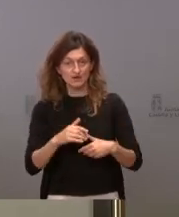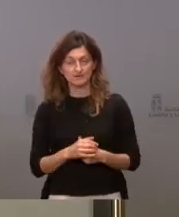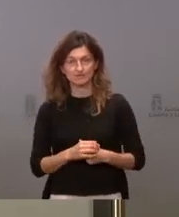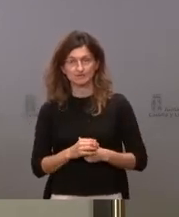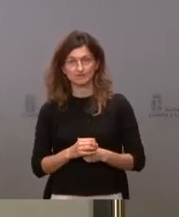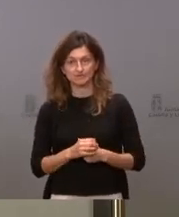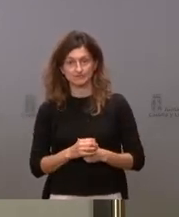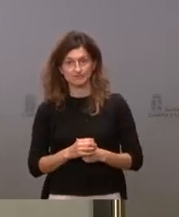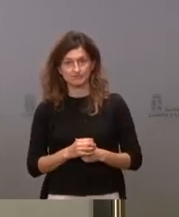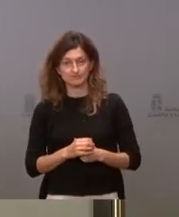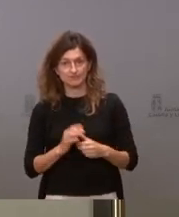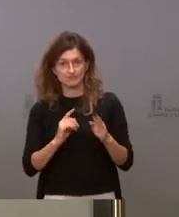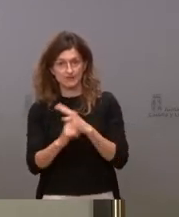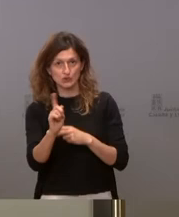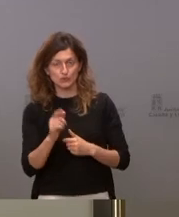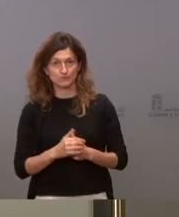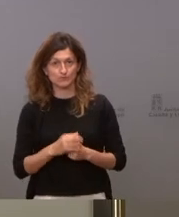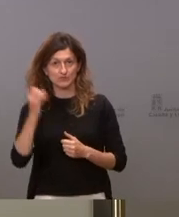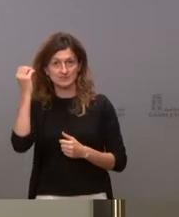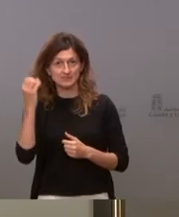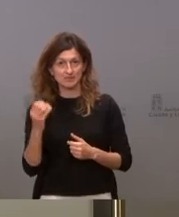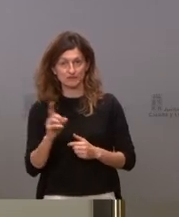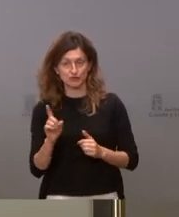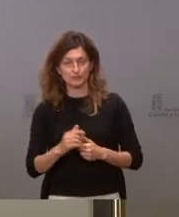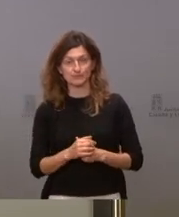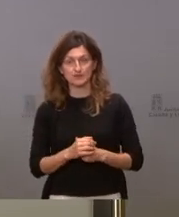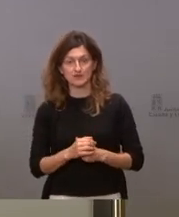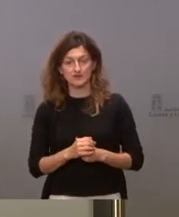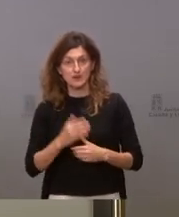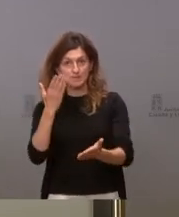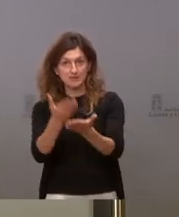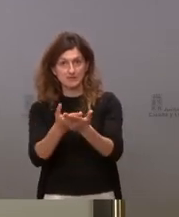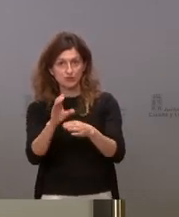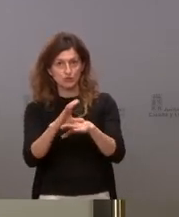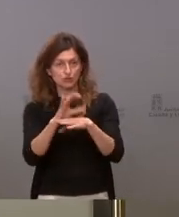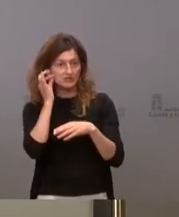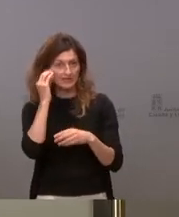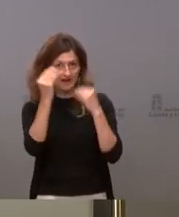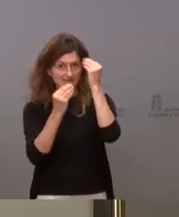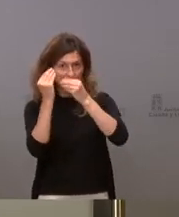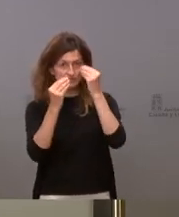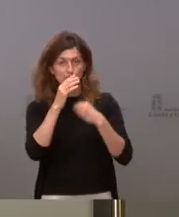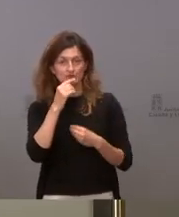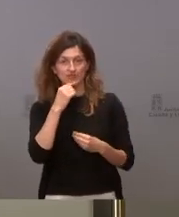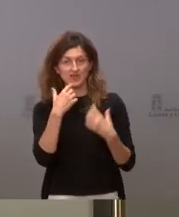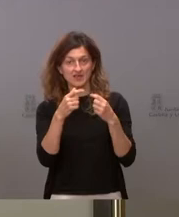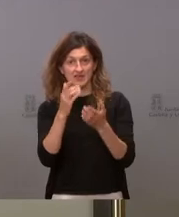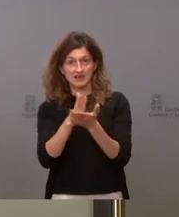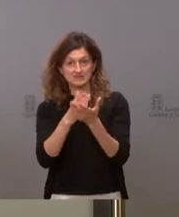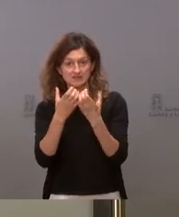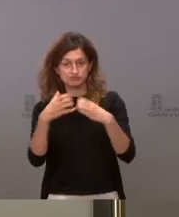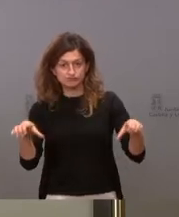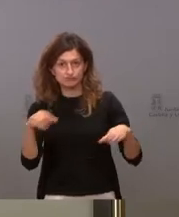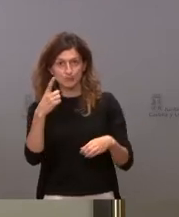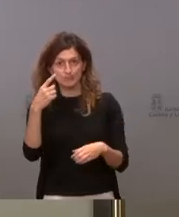es lo que pone en el semáforo y punto. Le pediría a la consejera una reflexión. Se está hablando mucho de los desdobles, etcétera, del metro y medio,